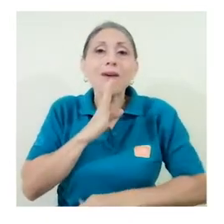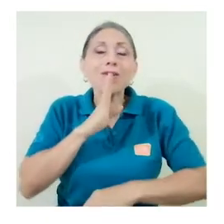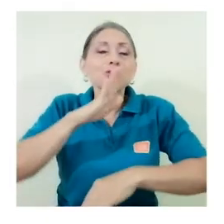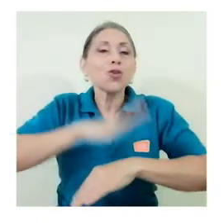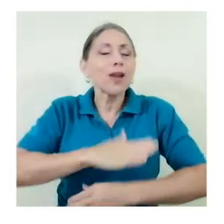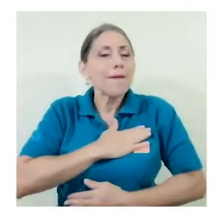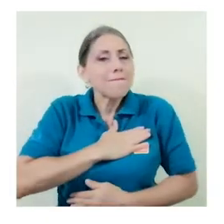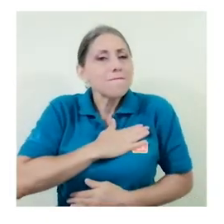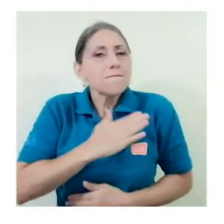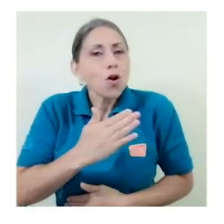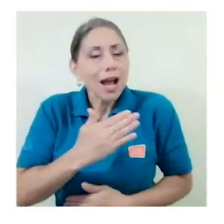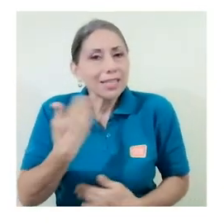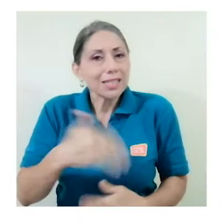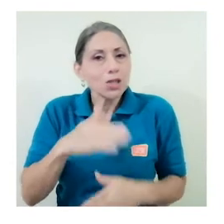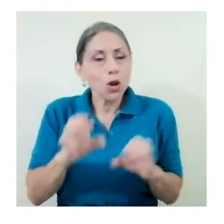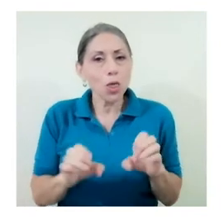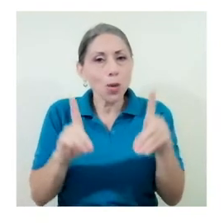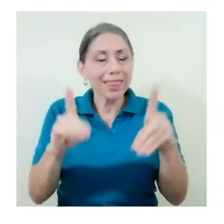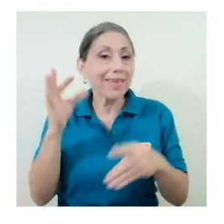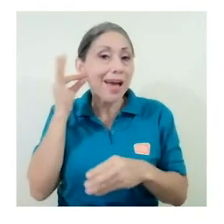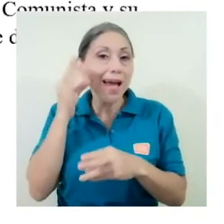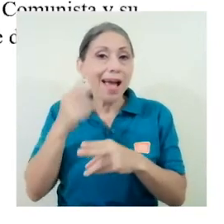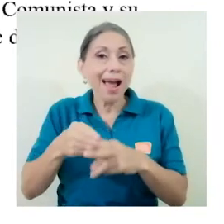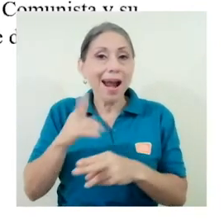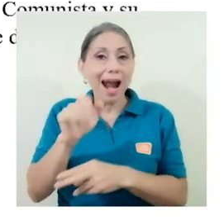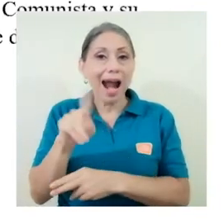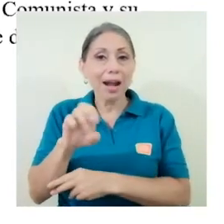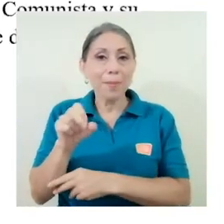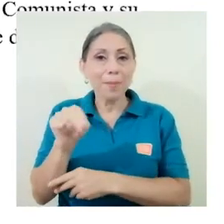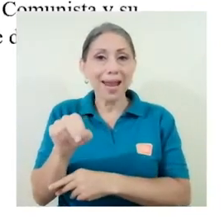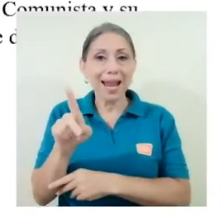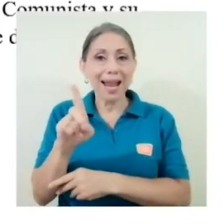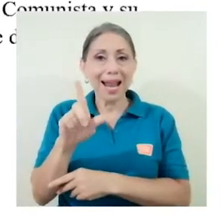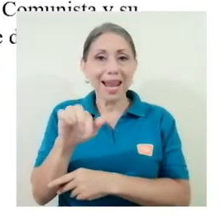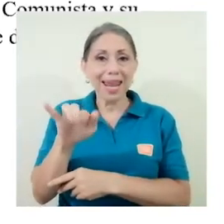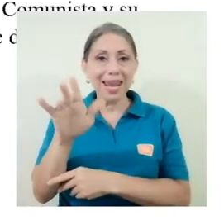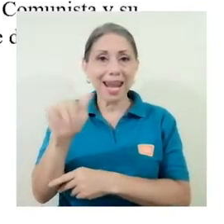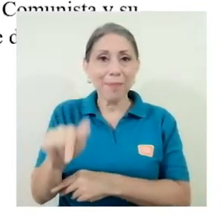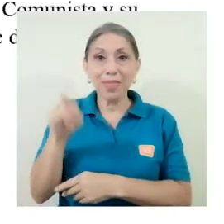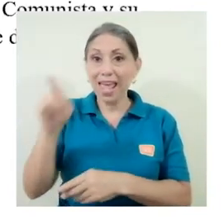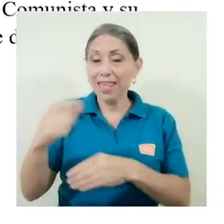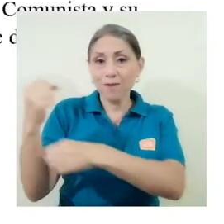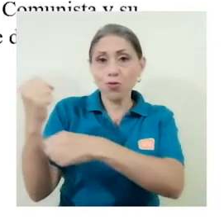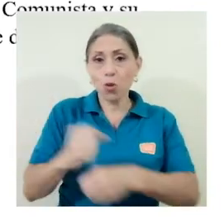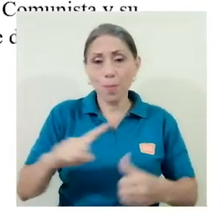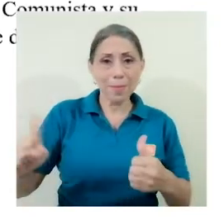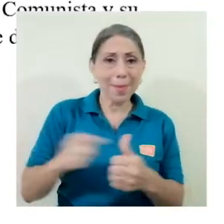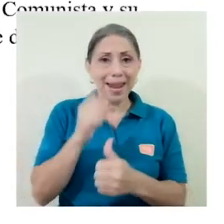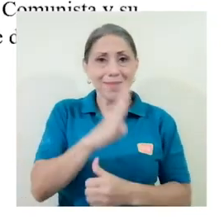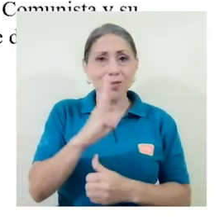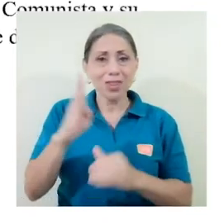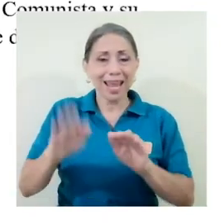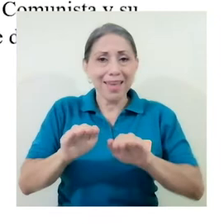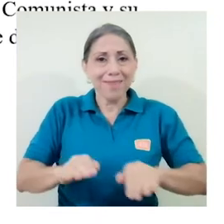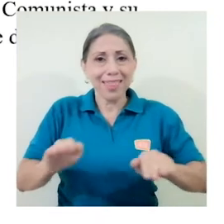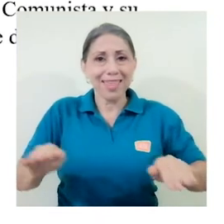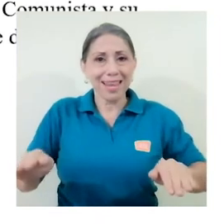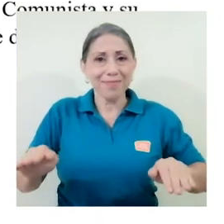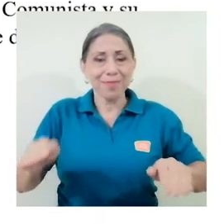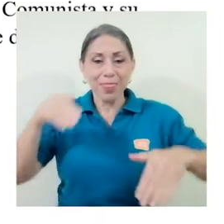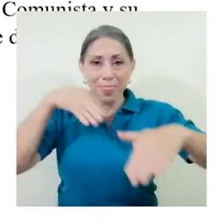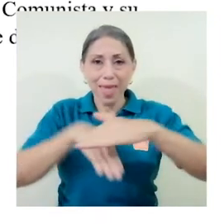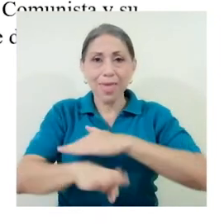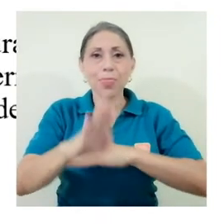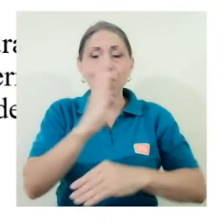educativa de Carmen Lira, lo que la llevó a fundar la primera biblioteca infantil en Costa Rica dentro de la Biblioteca